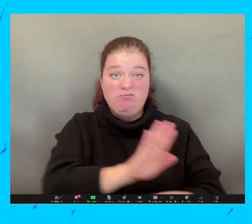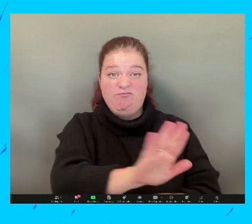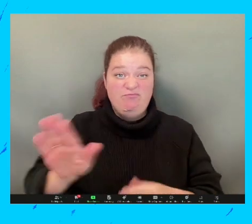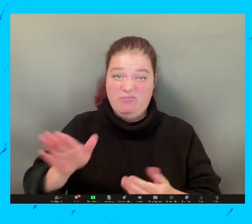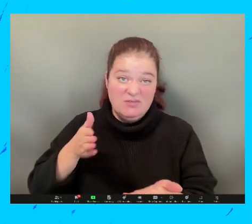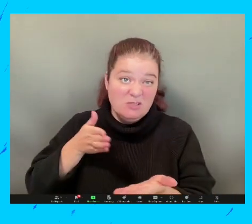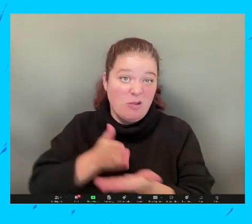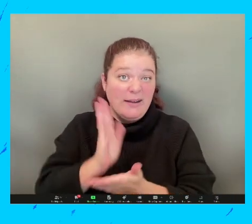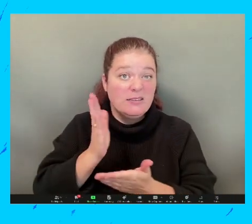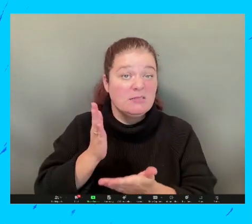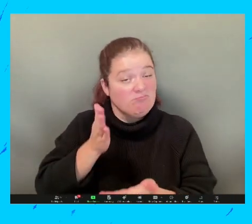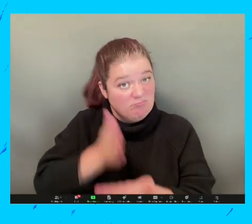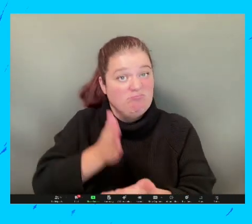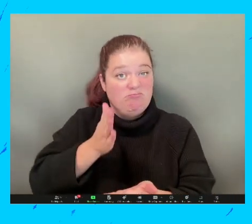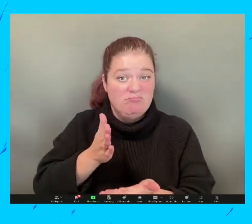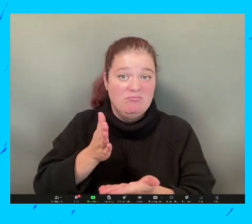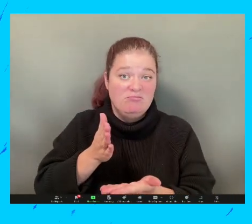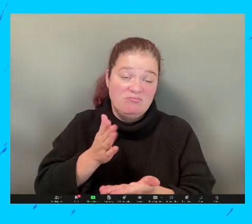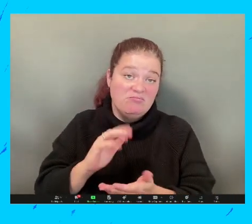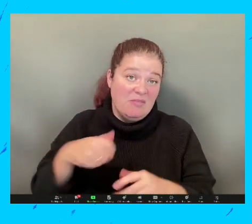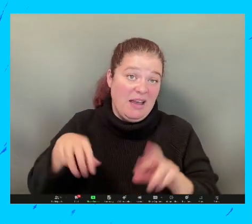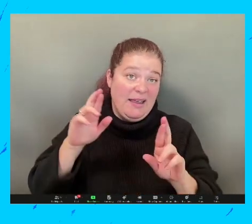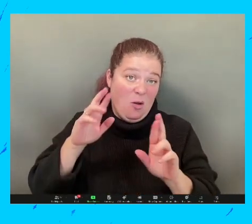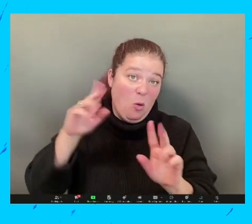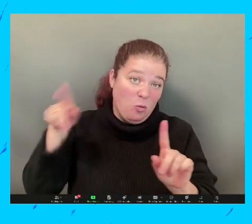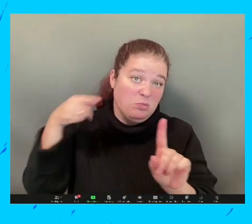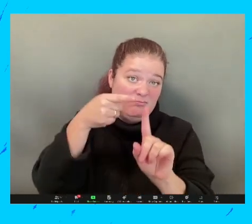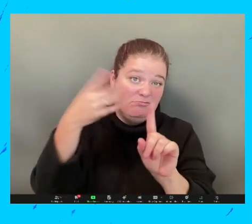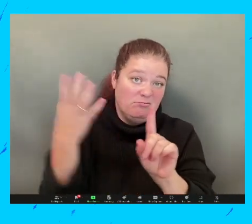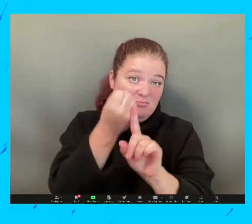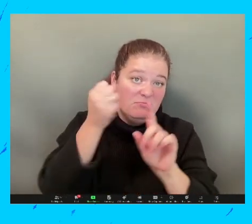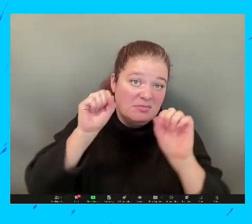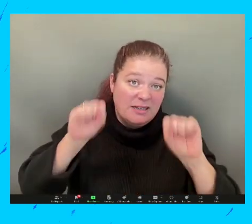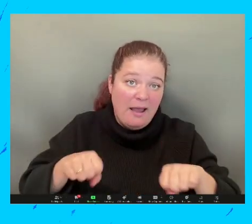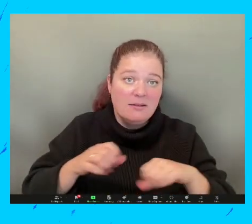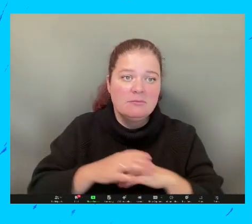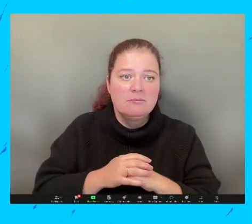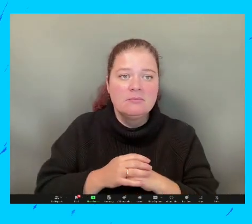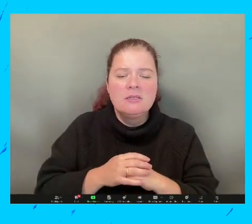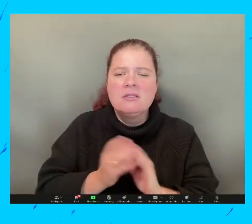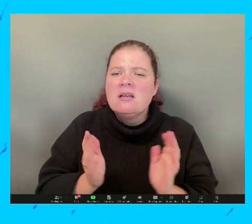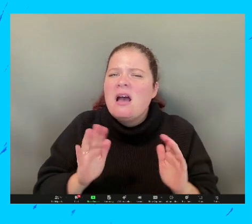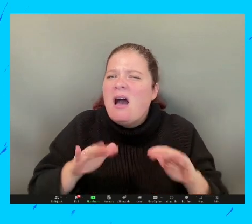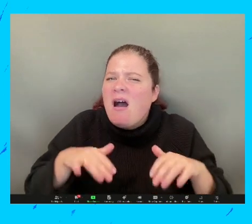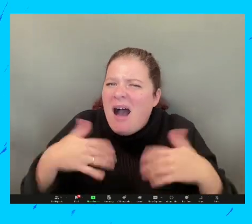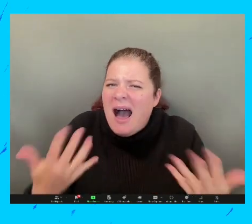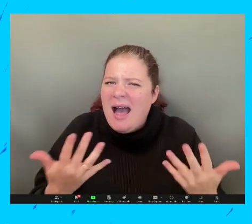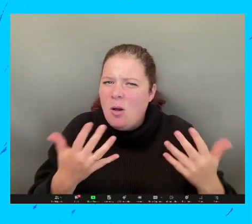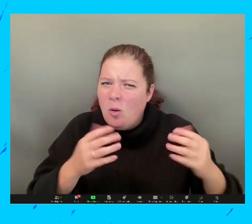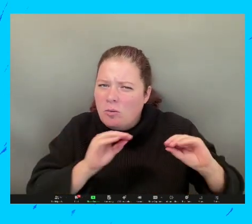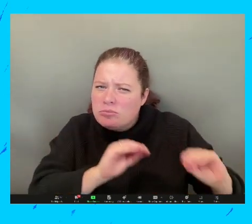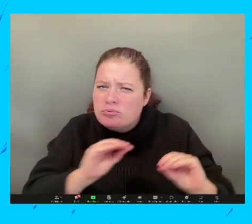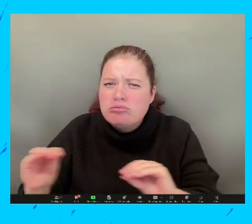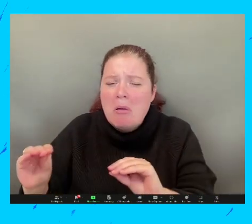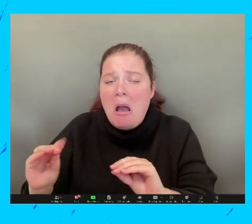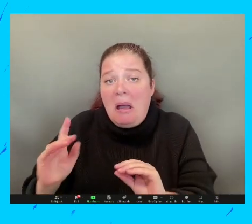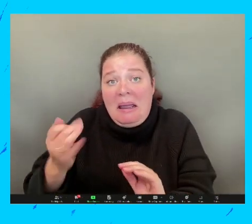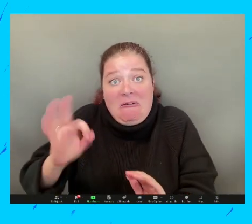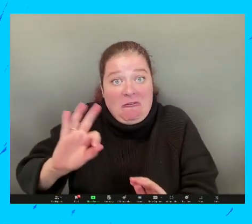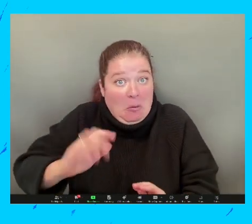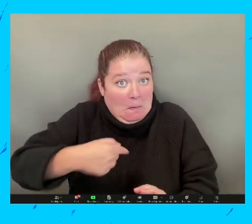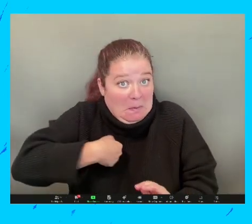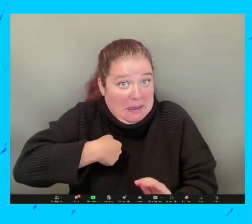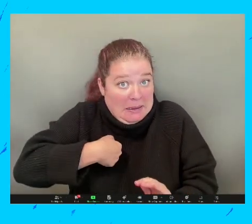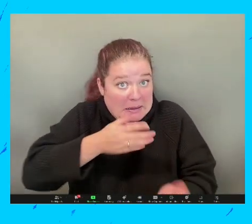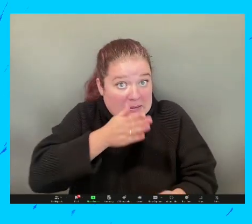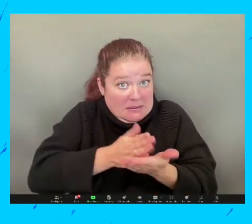debe ser un derecho básico para todos los jóvenes. Y yo he visto algunas respuestas en términos de lo que